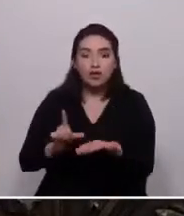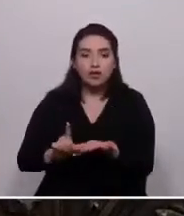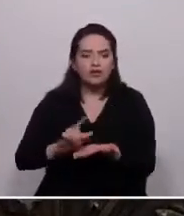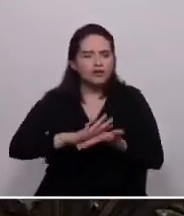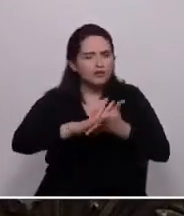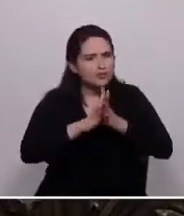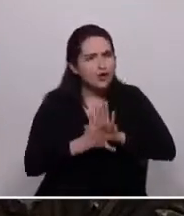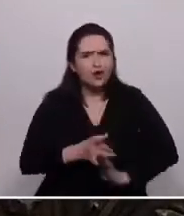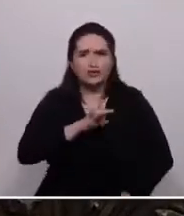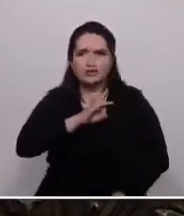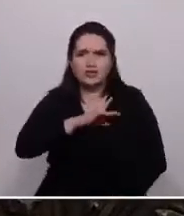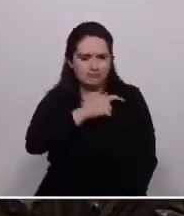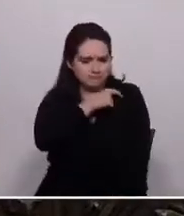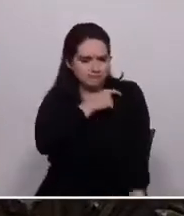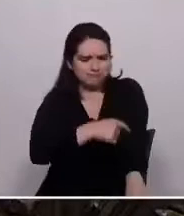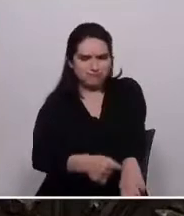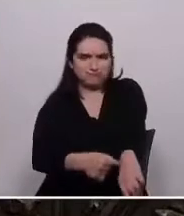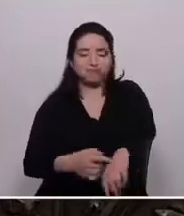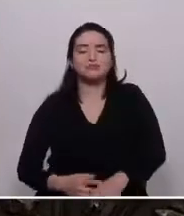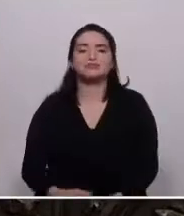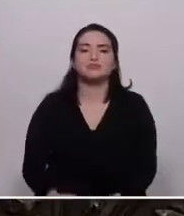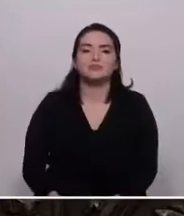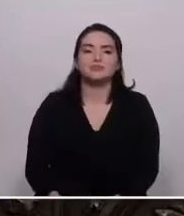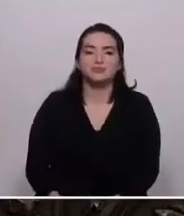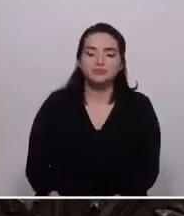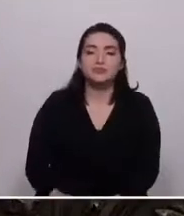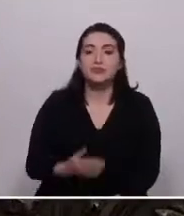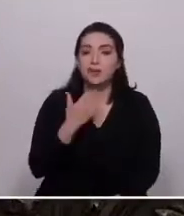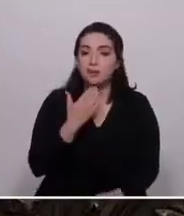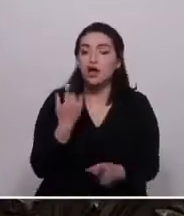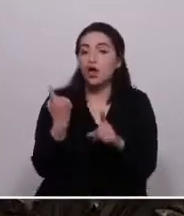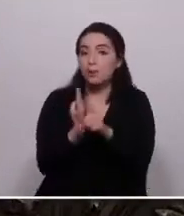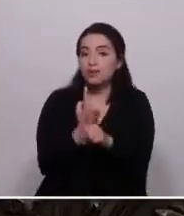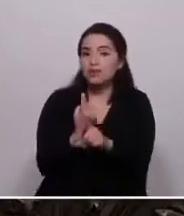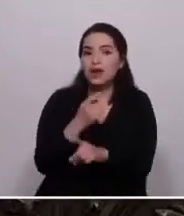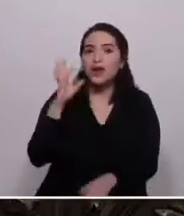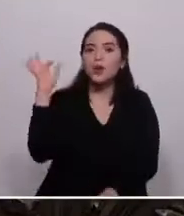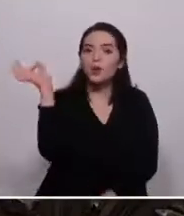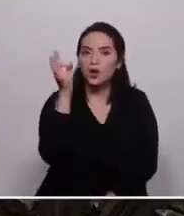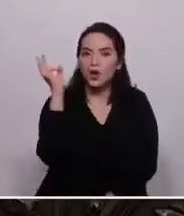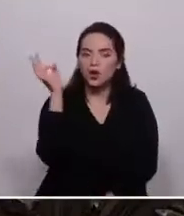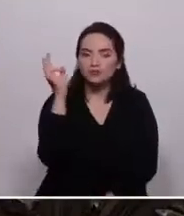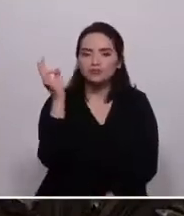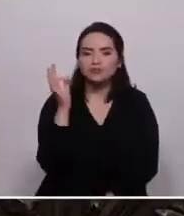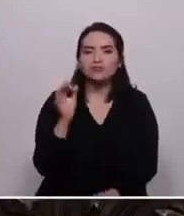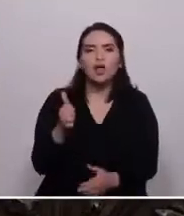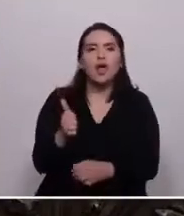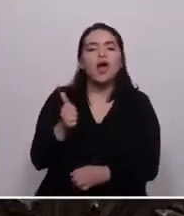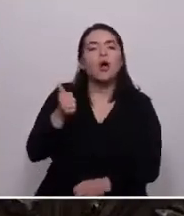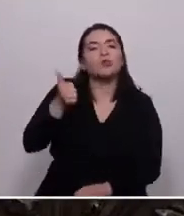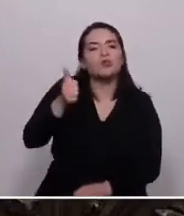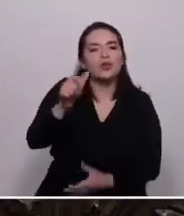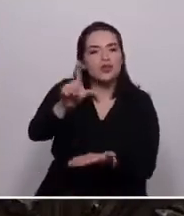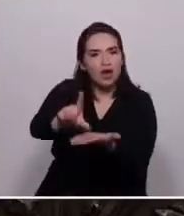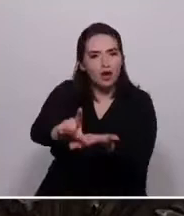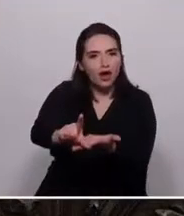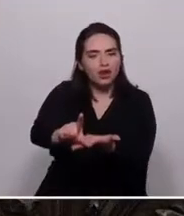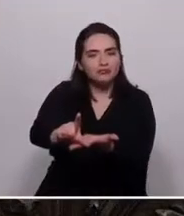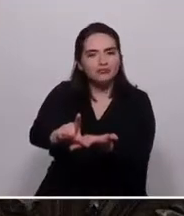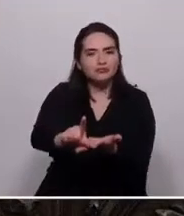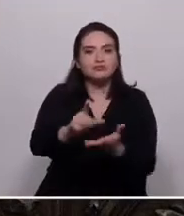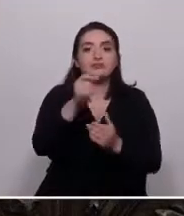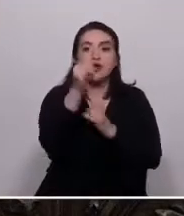Chile. Además de conversatorios, reuniones con autoridades locales y plataformas digitales